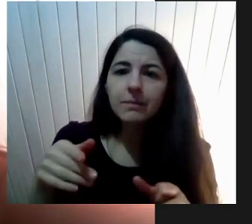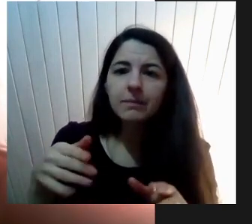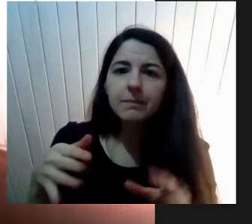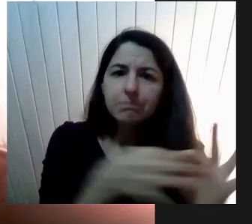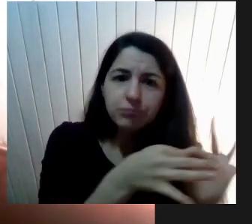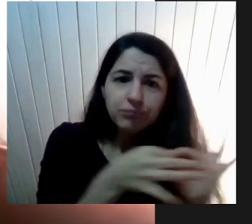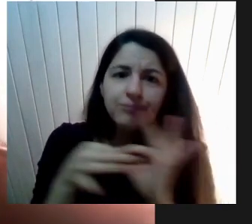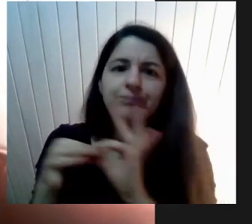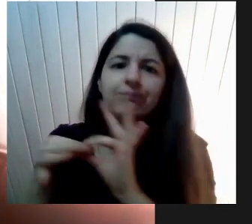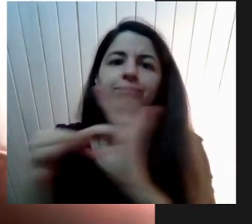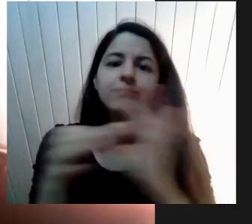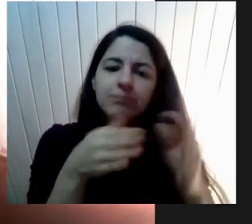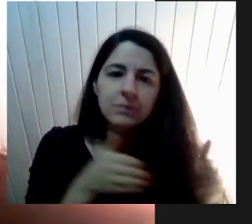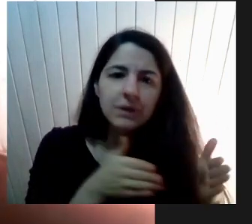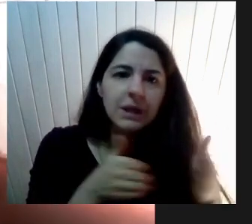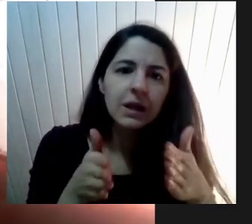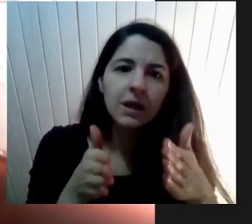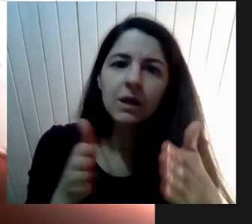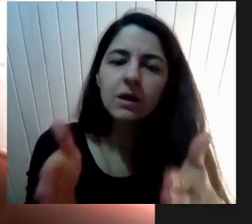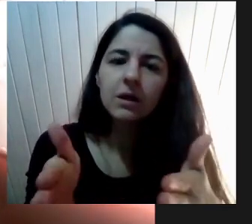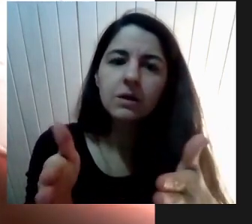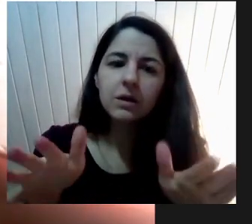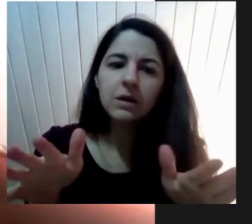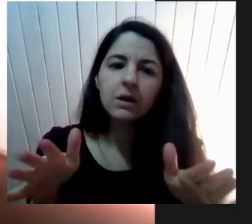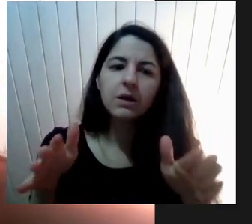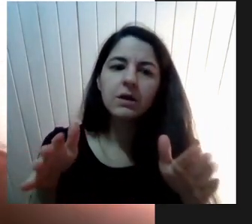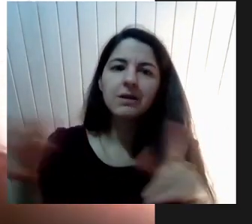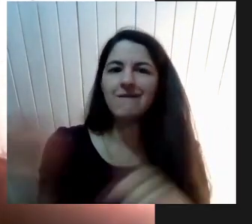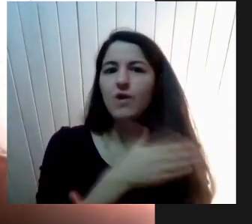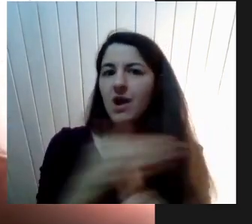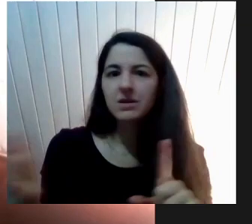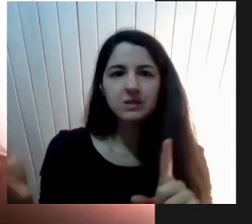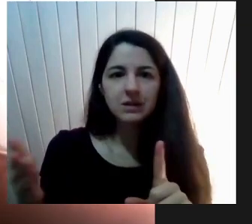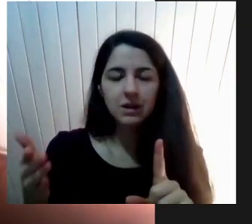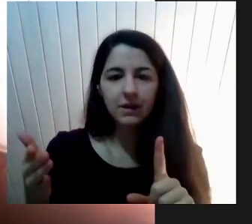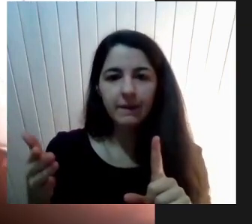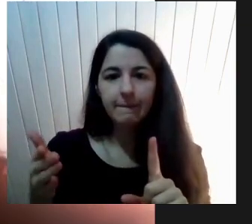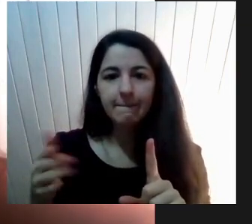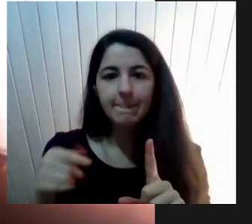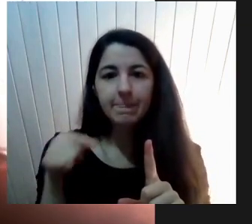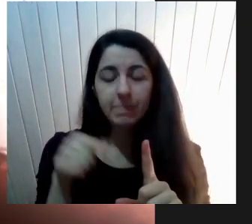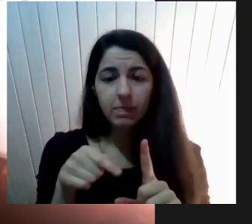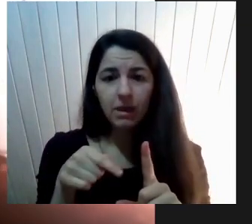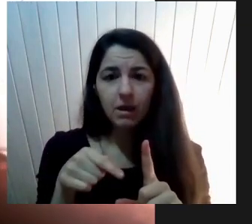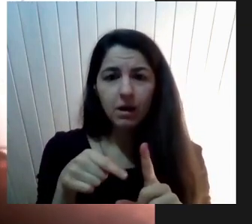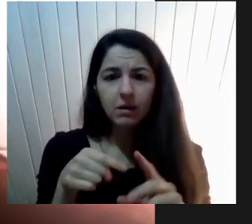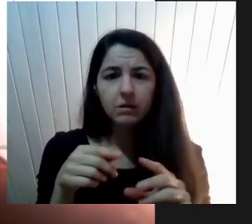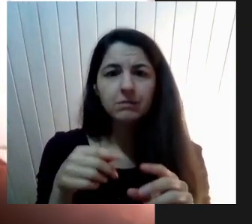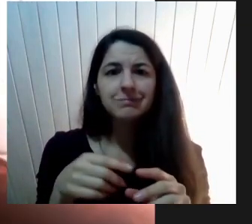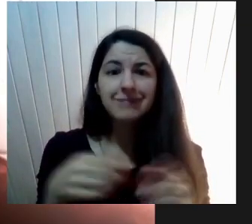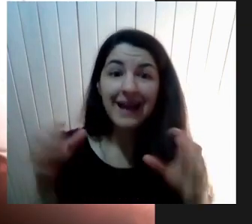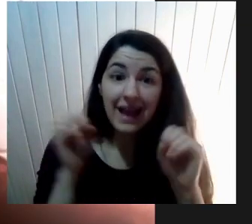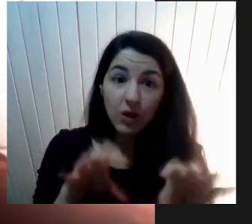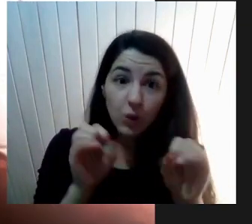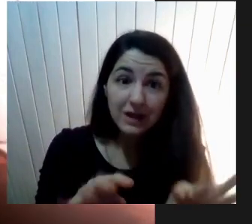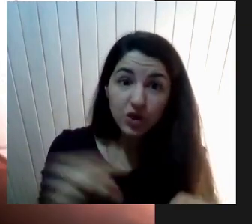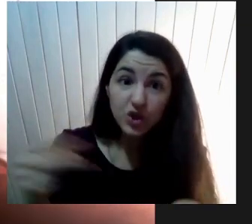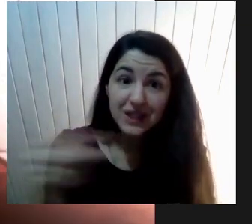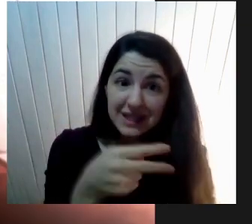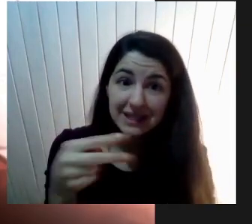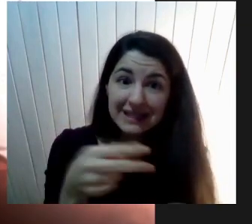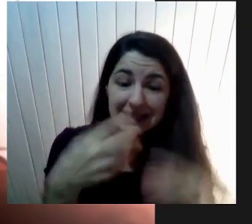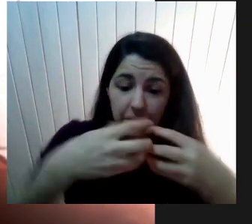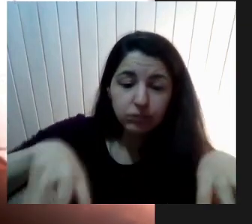Contra la violencia ¿No es cierto? De ese continuo De la violencia O sea El tener Una educación Sexista Es violento Sin embargo Yo